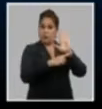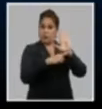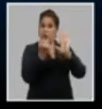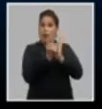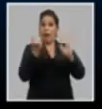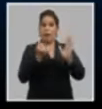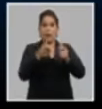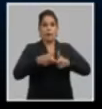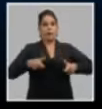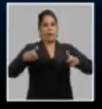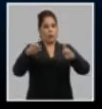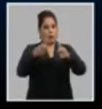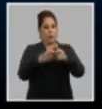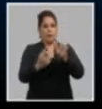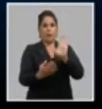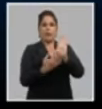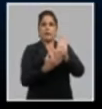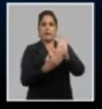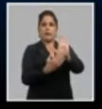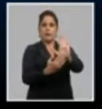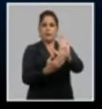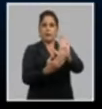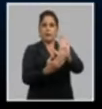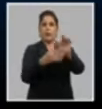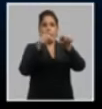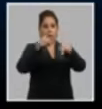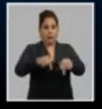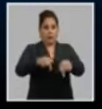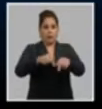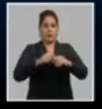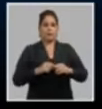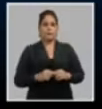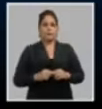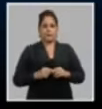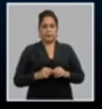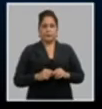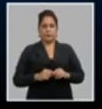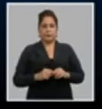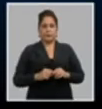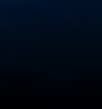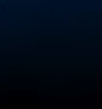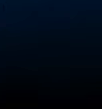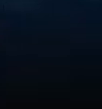aprobadas por el congreso lo presentamos a continuación en esta transmisión especial.